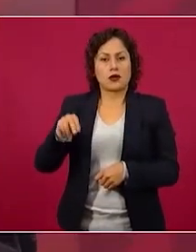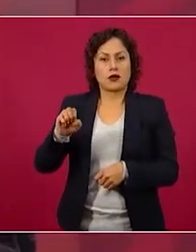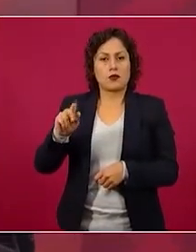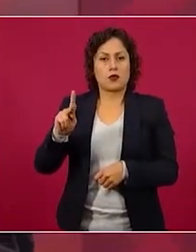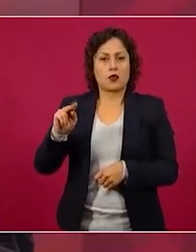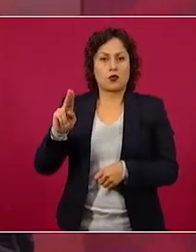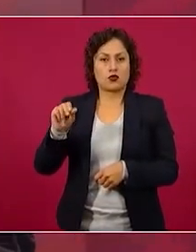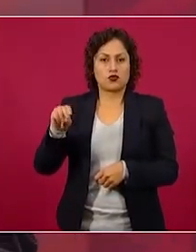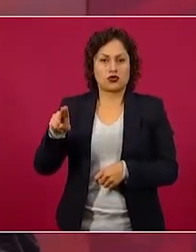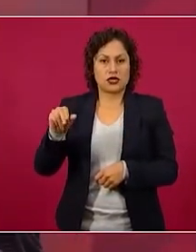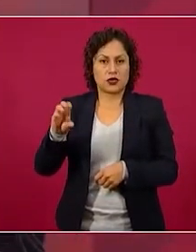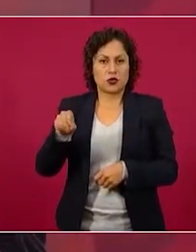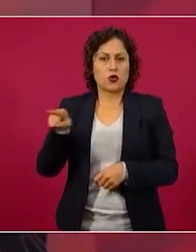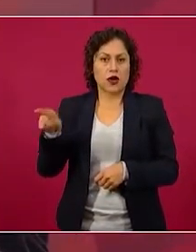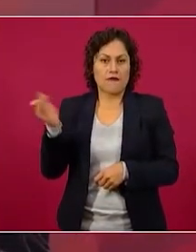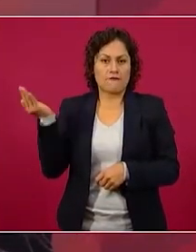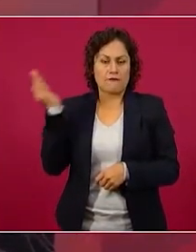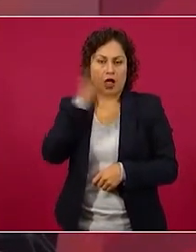que se volvió traidor